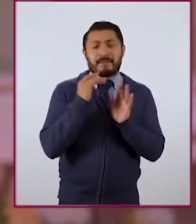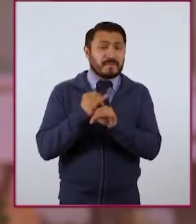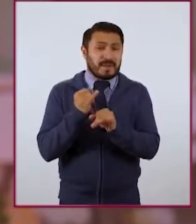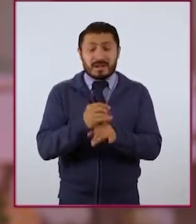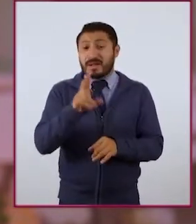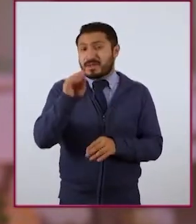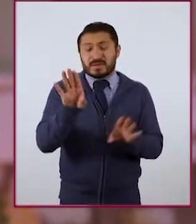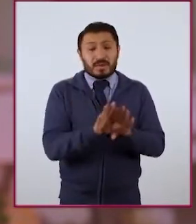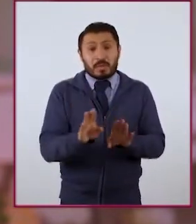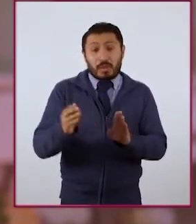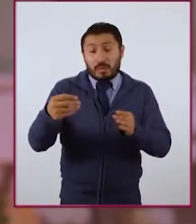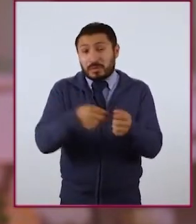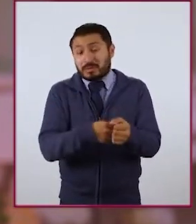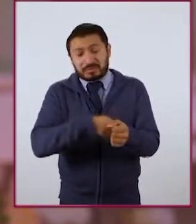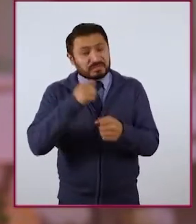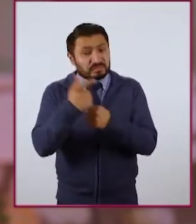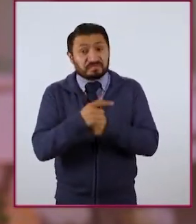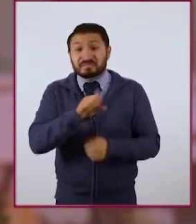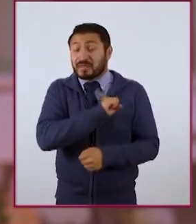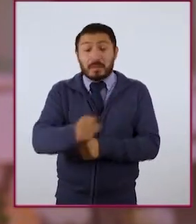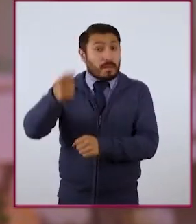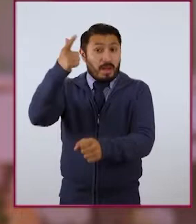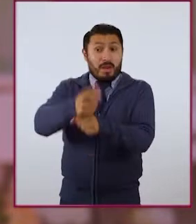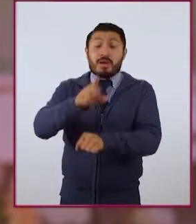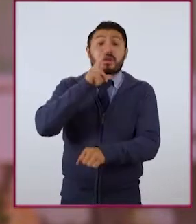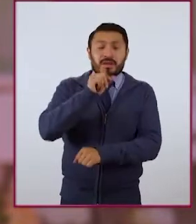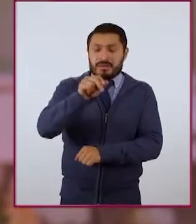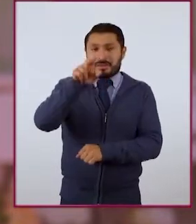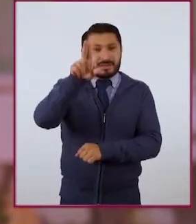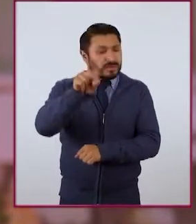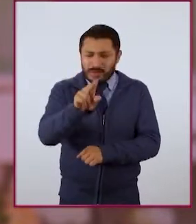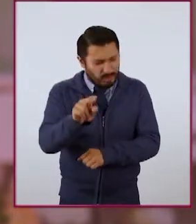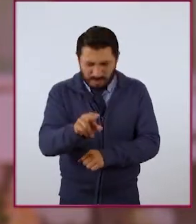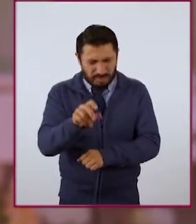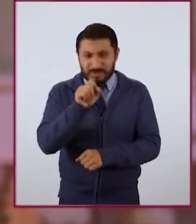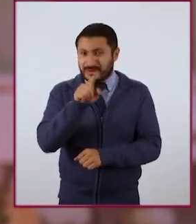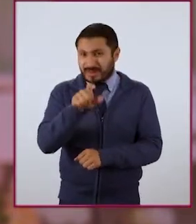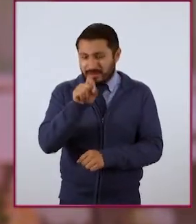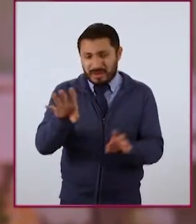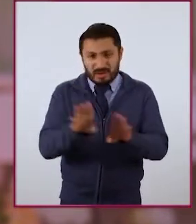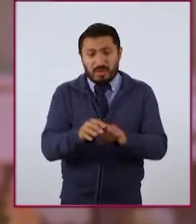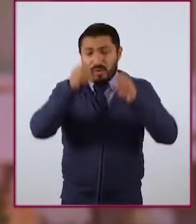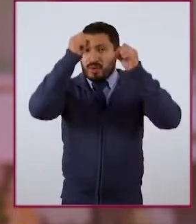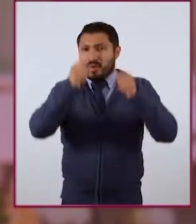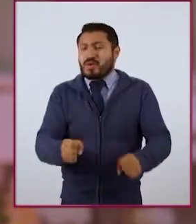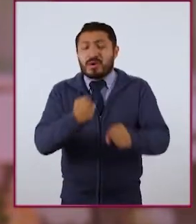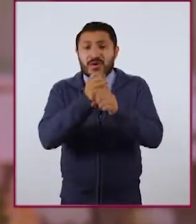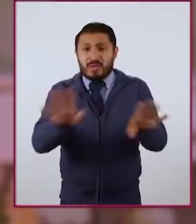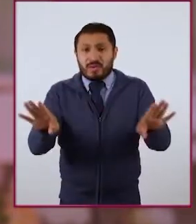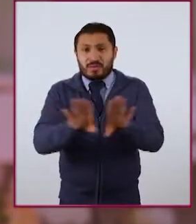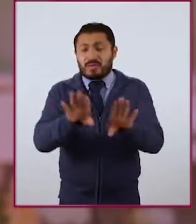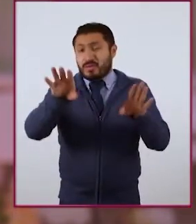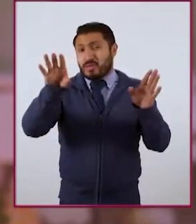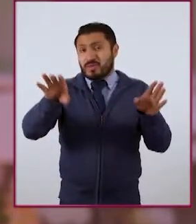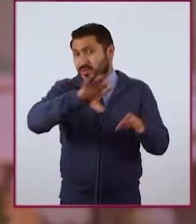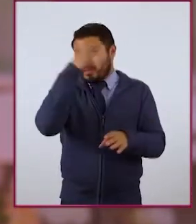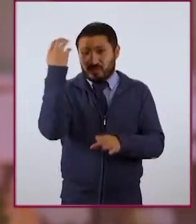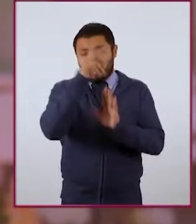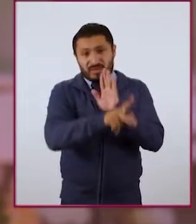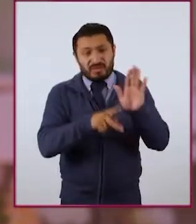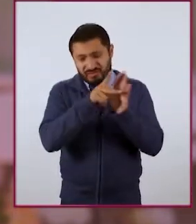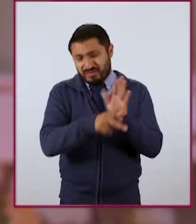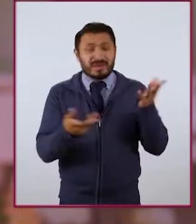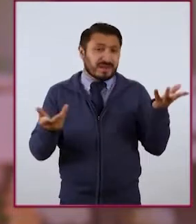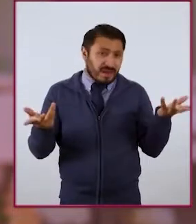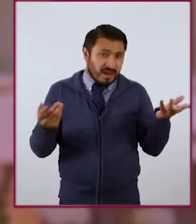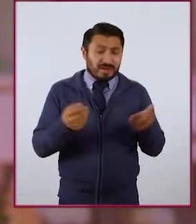que escondas algo malo que no deba ser descubierto. También tiene que ver con la seguridad de nuestra información, como las fotos y videos que compartimos por